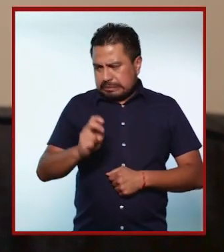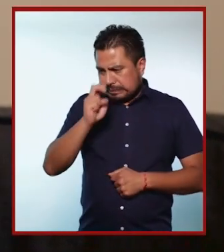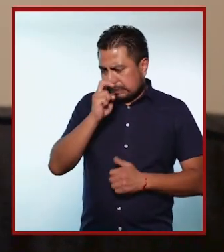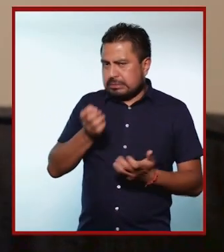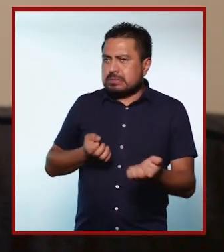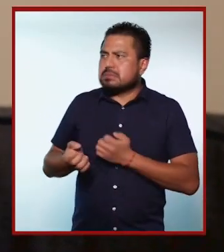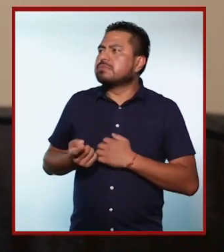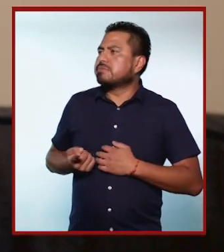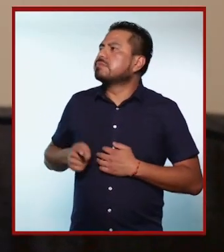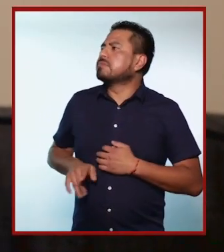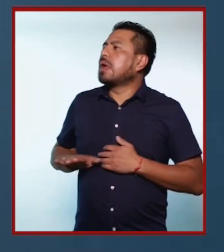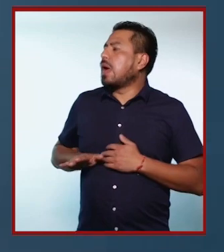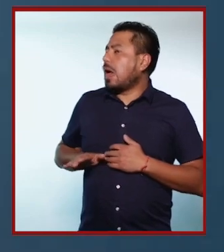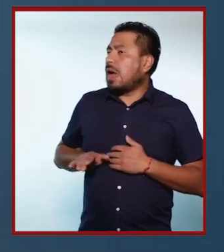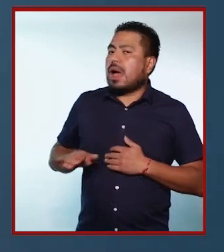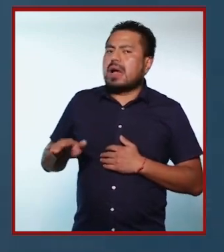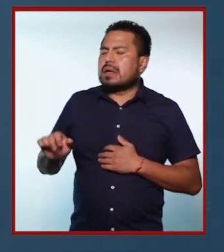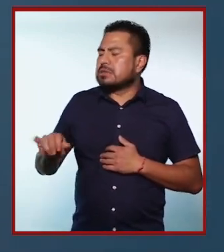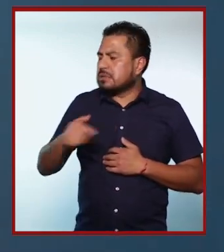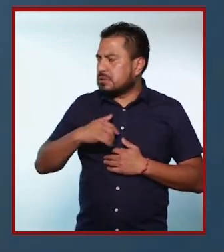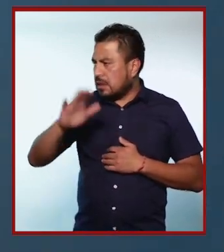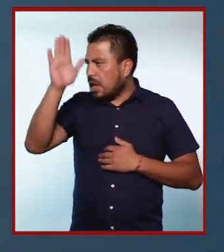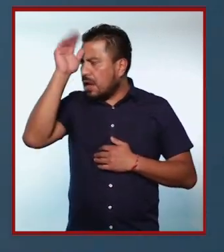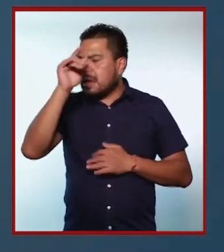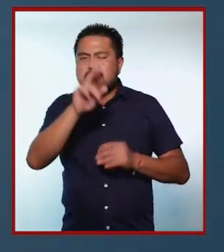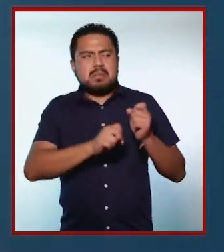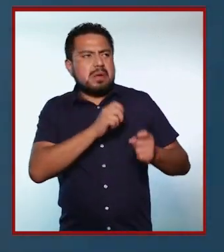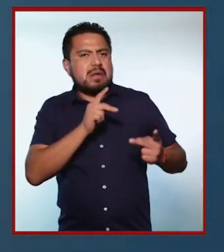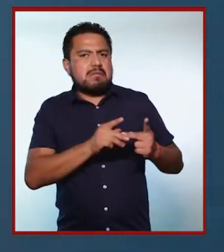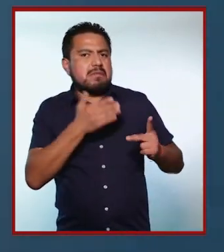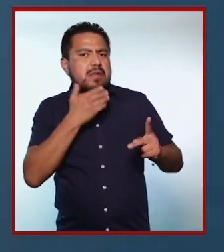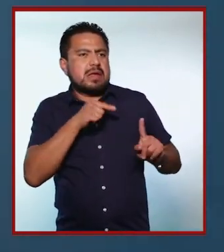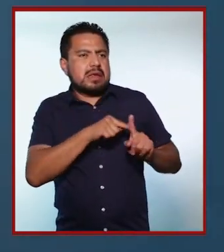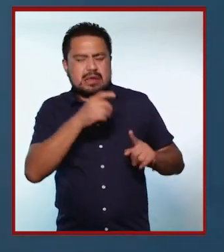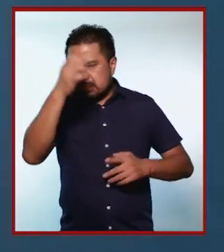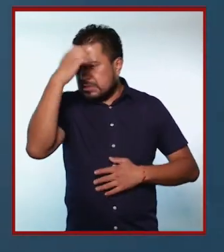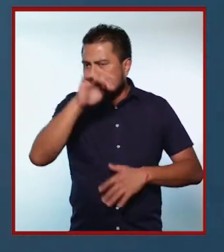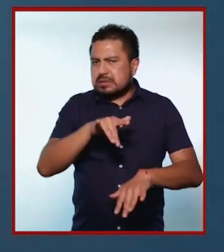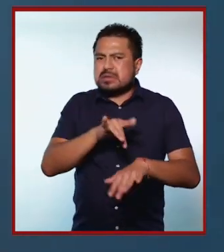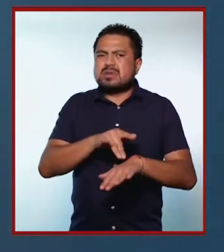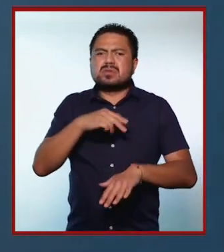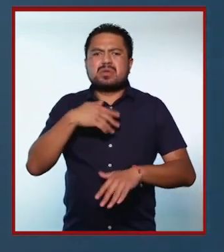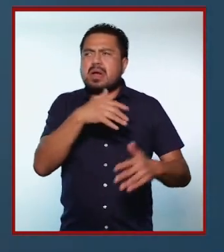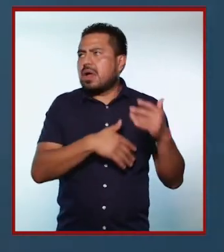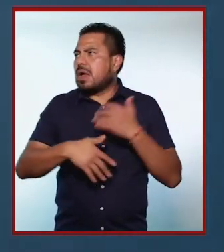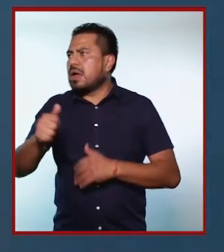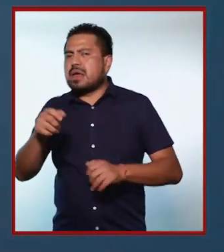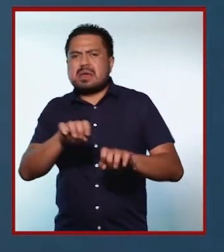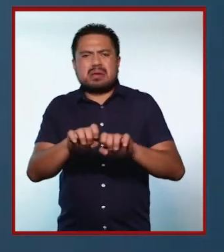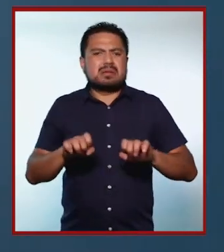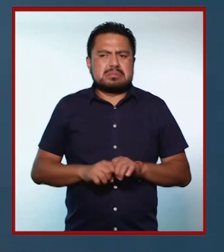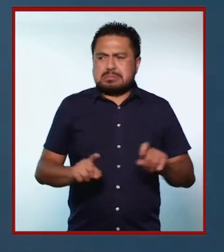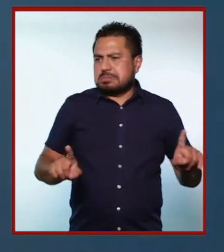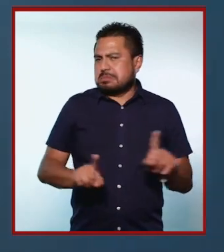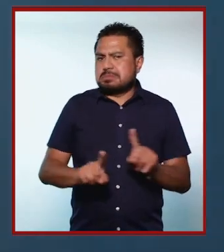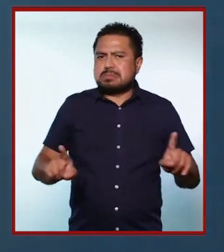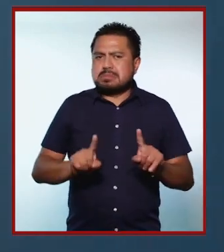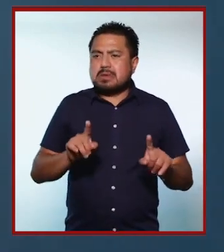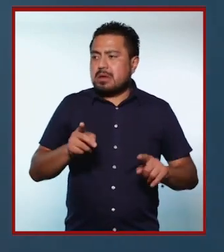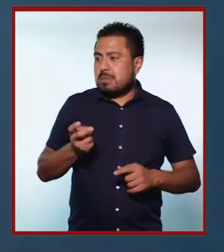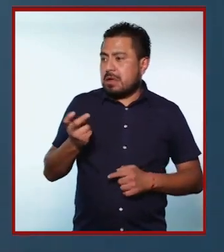de exigirle a mi entrenador y así, tal cual, yo recuerdo perfectamente esa experiencia que le dije, no me voy a ir del equipo,